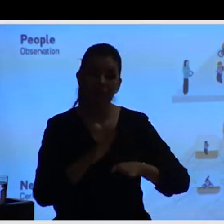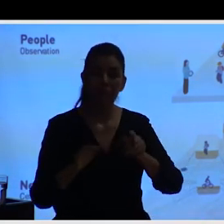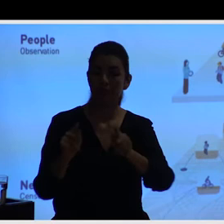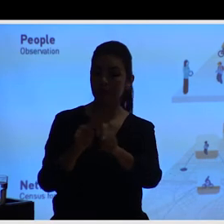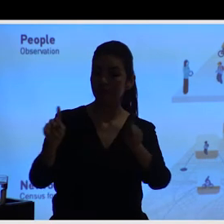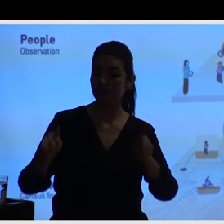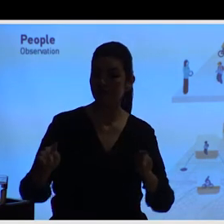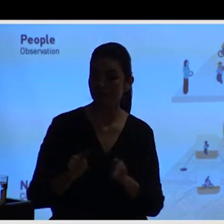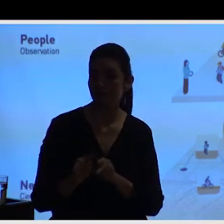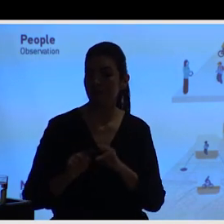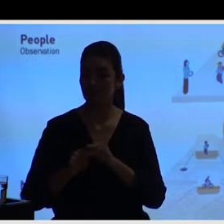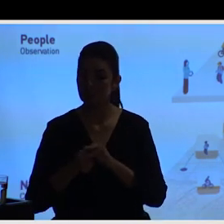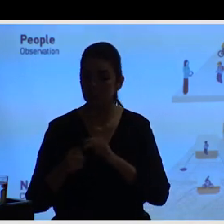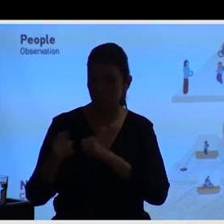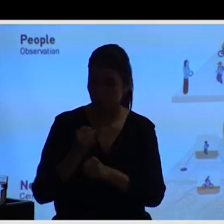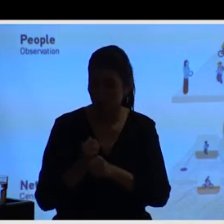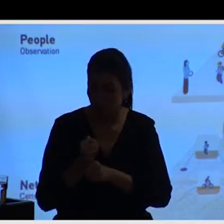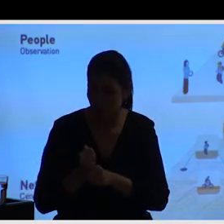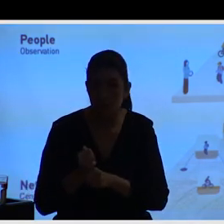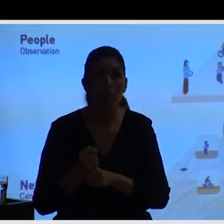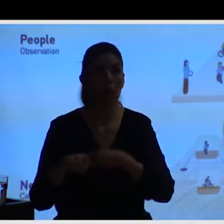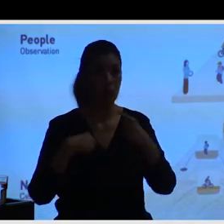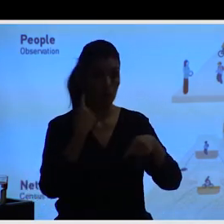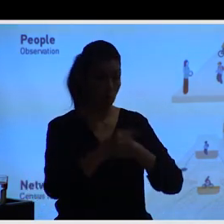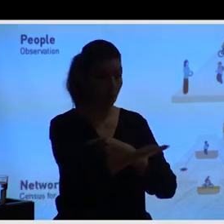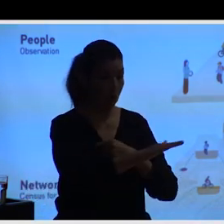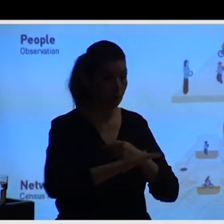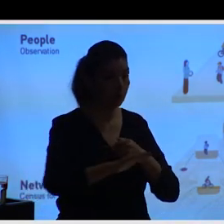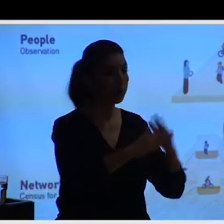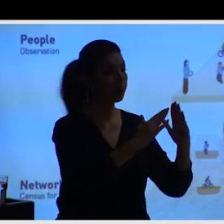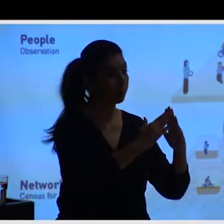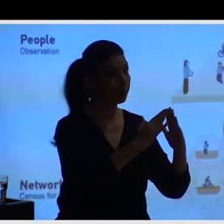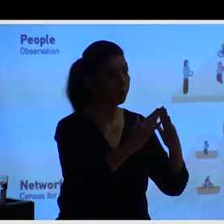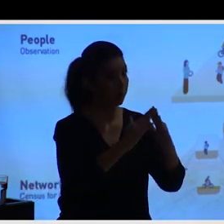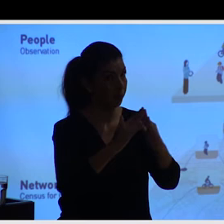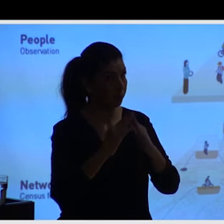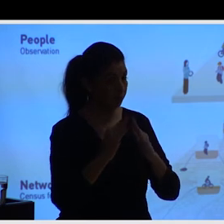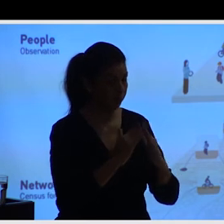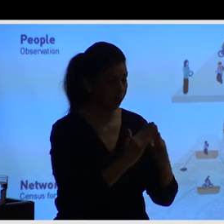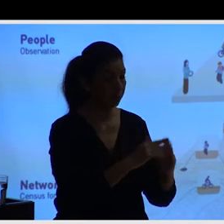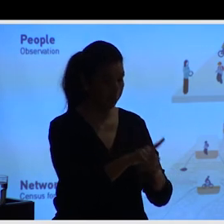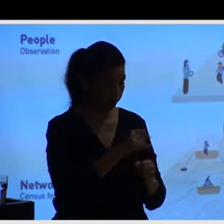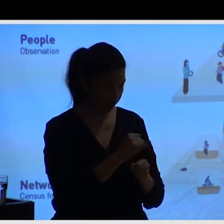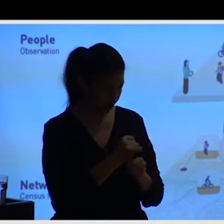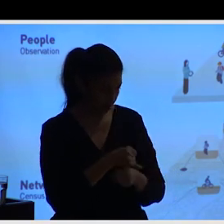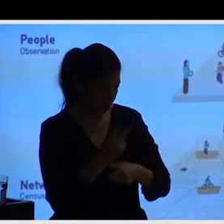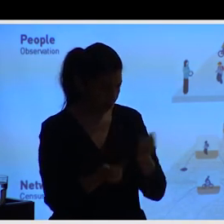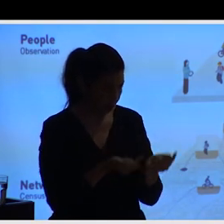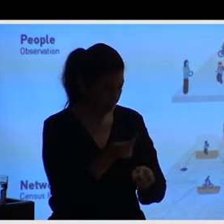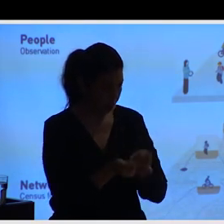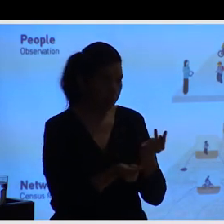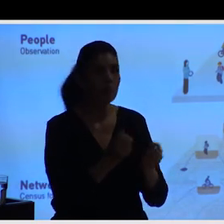del barrio y lo hacemos también a la escala urbana. Por ejemplo, acabamos de hacer un gran